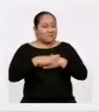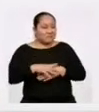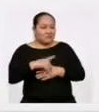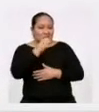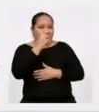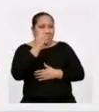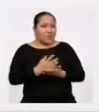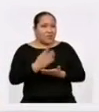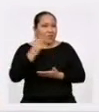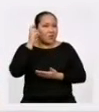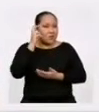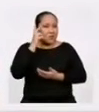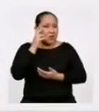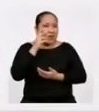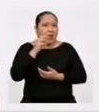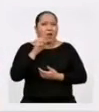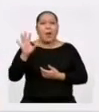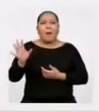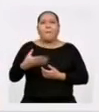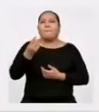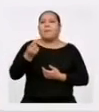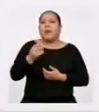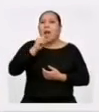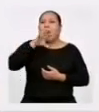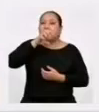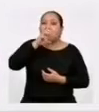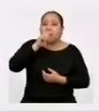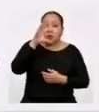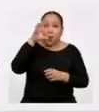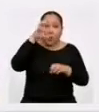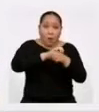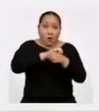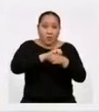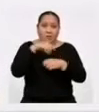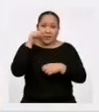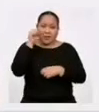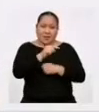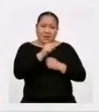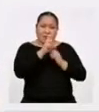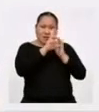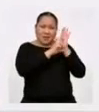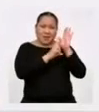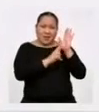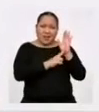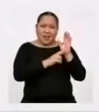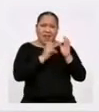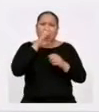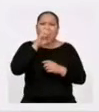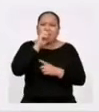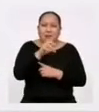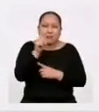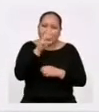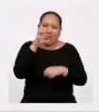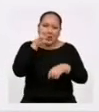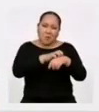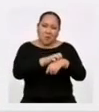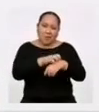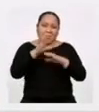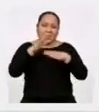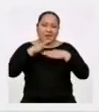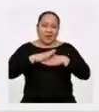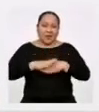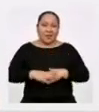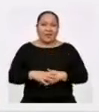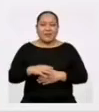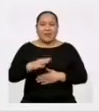escuchado que perro que ladra no muerde? Pues esta fórmula ladra, pero no muerde. Ya verás. Antes de calcular la